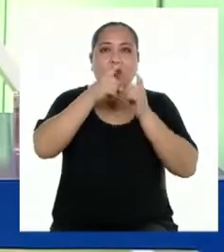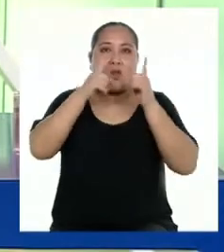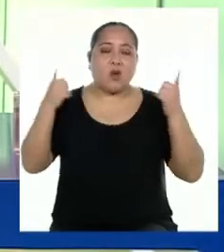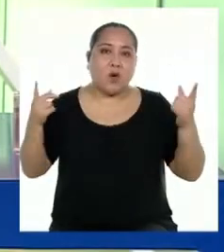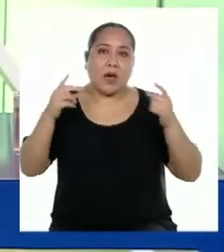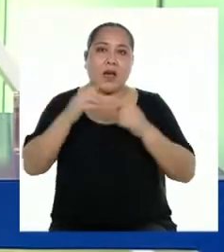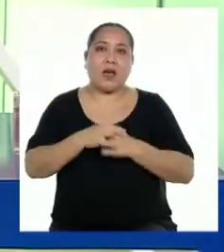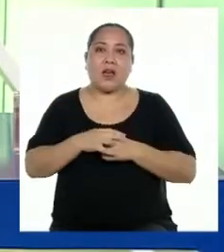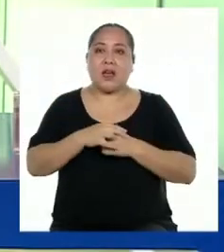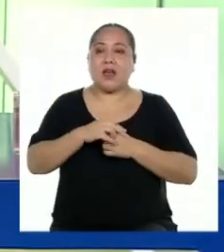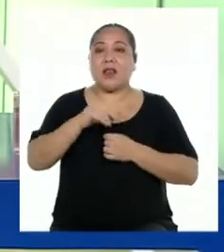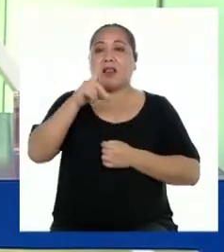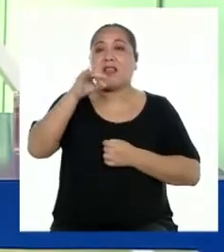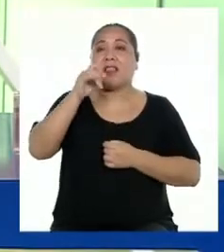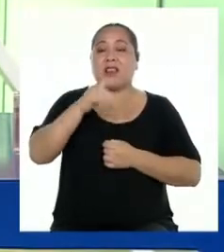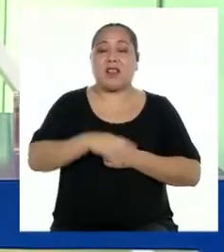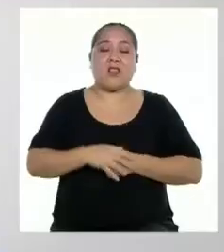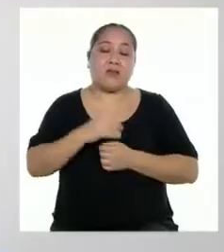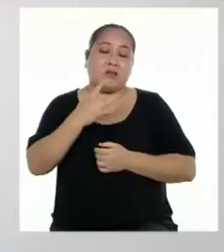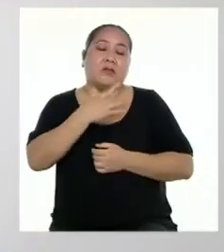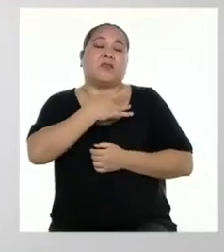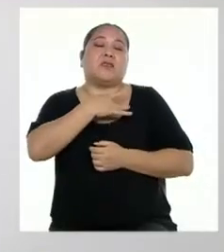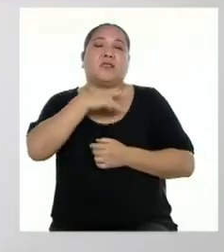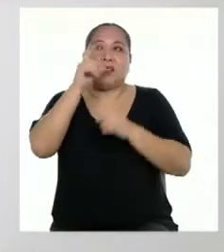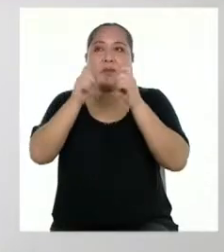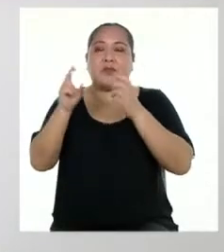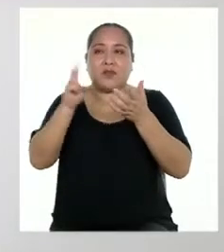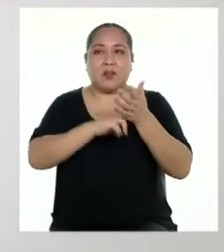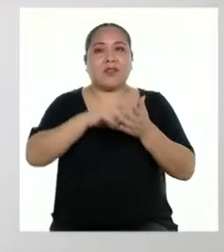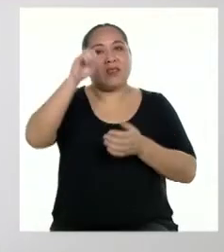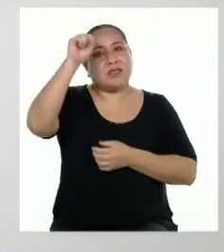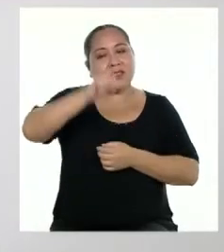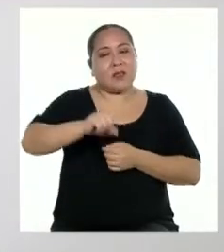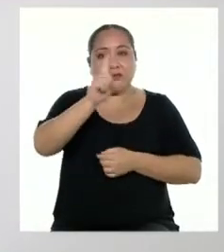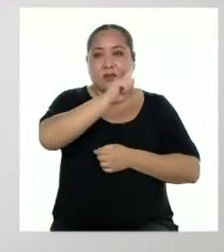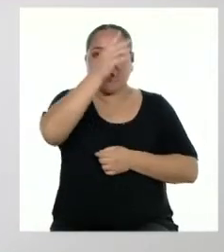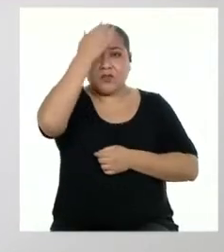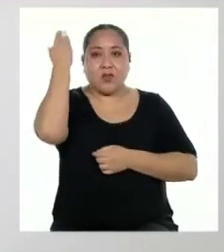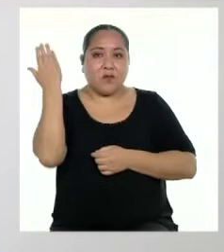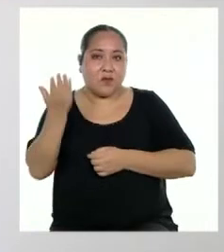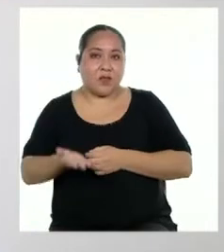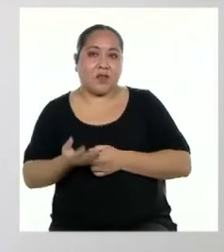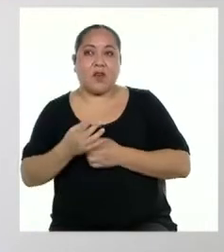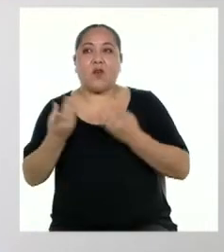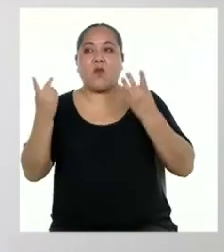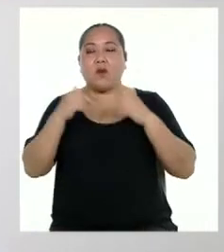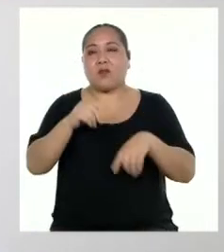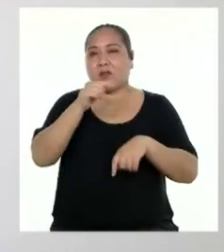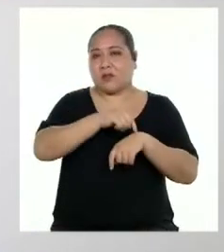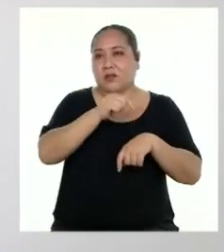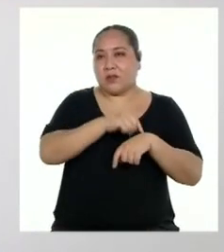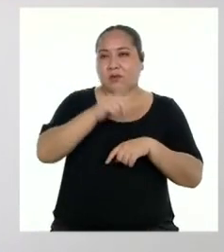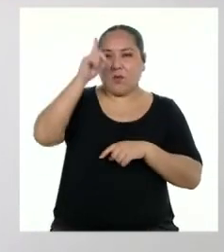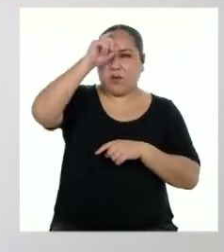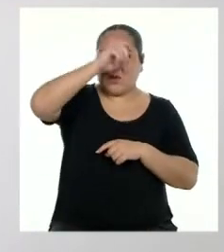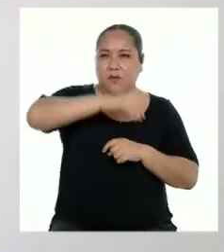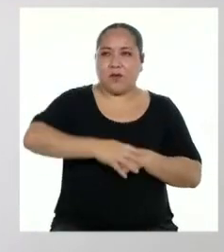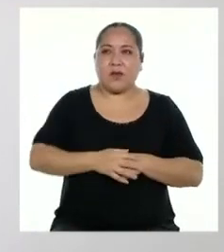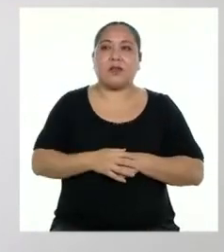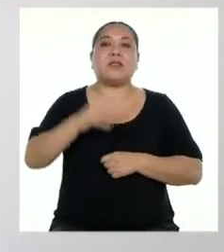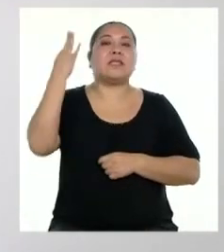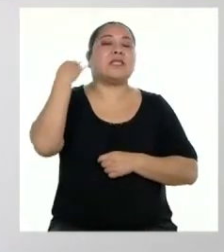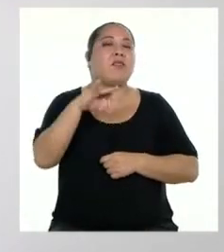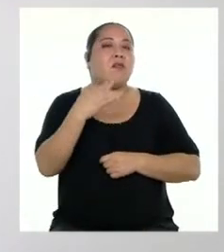literario que conmueva a los lectores. Así es. Pero no olvides que, aún en las épocas más difíciles,